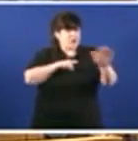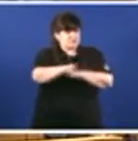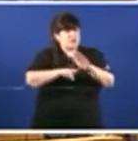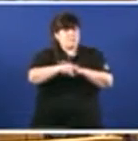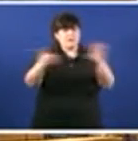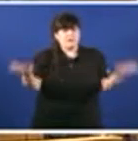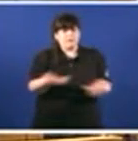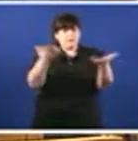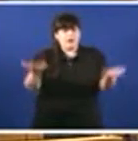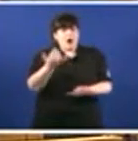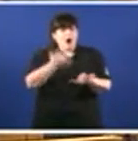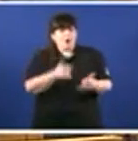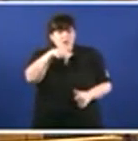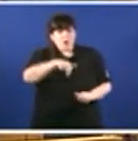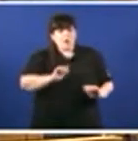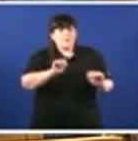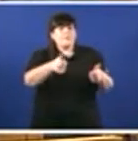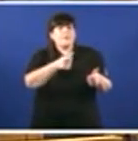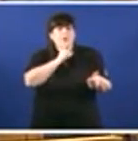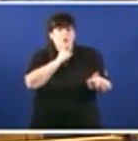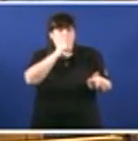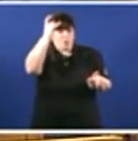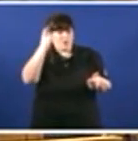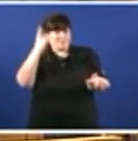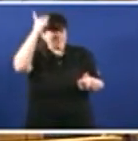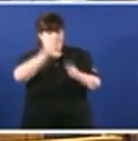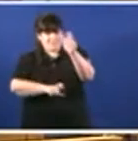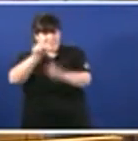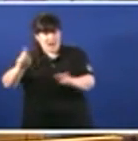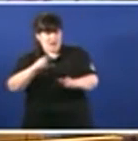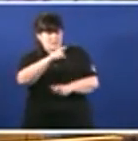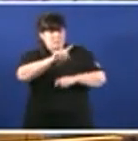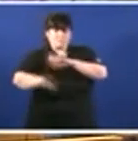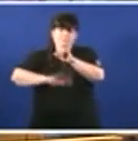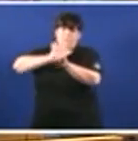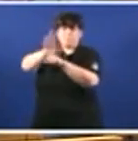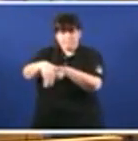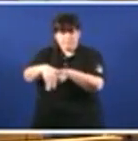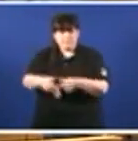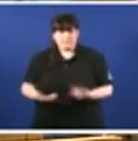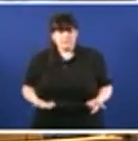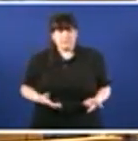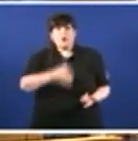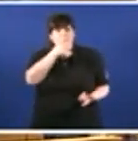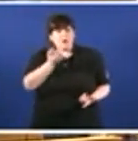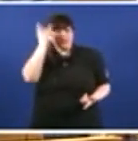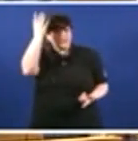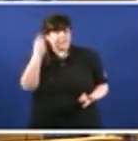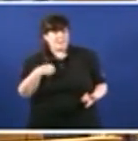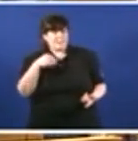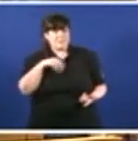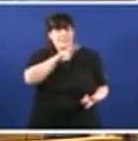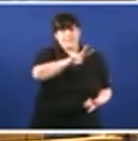O primeiro que faga é pisotear unha iniciativa popular asinada por 21.000 personas